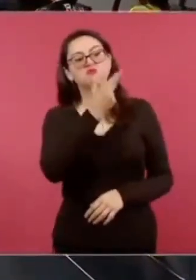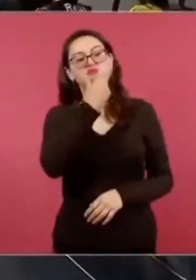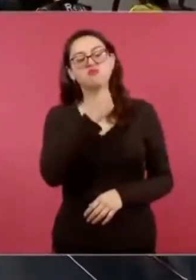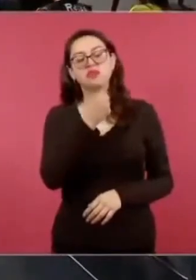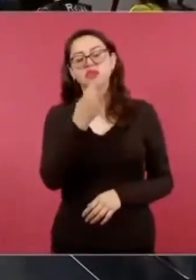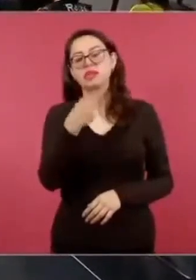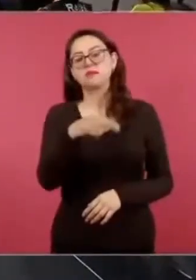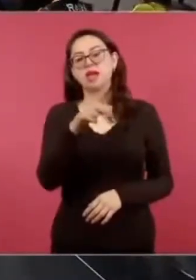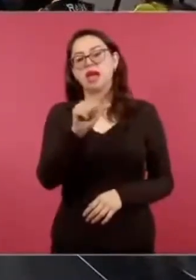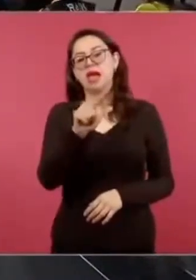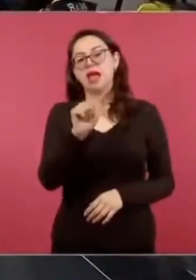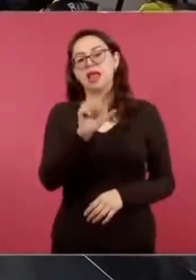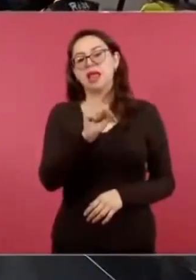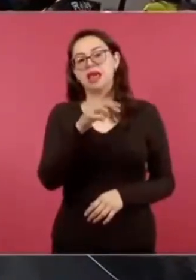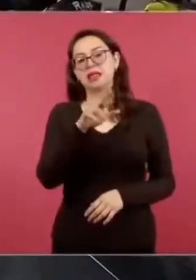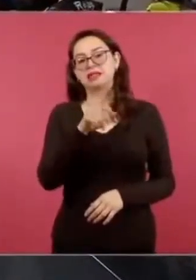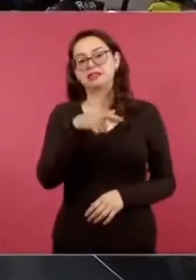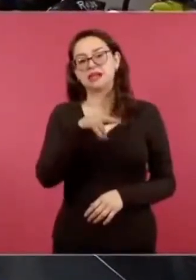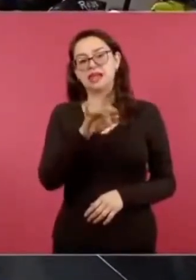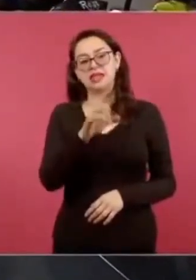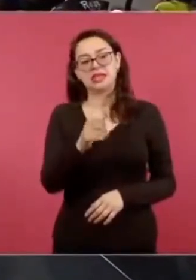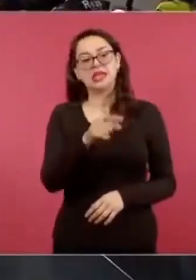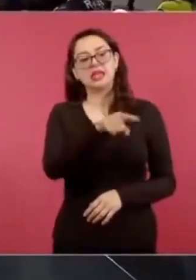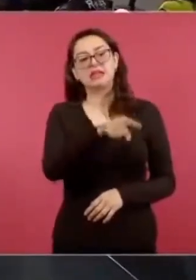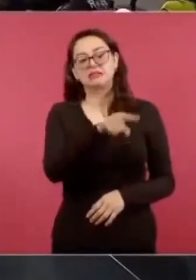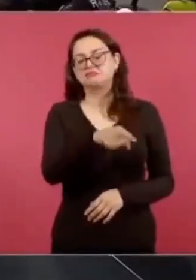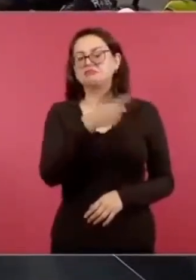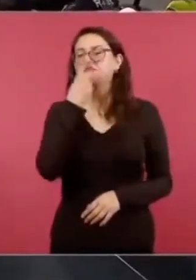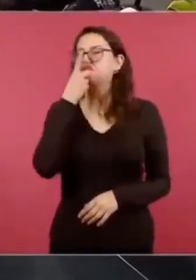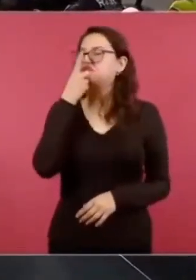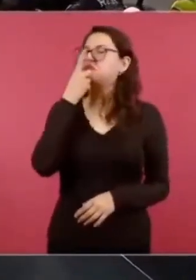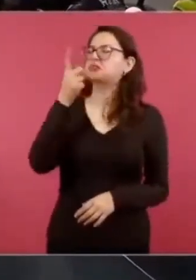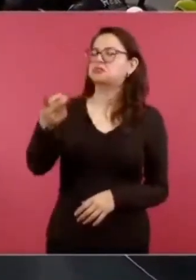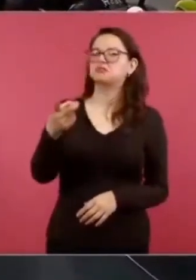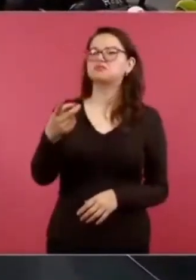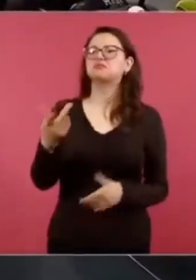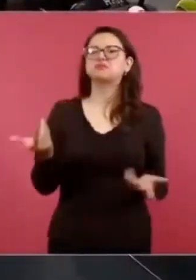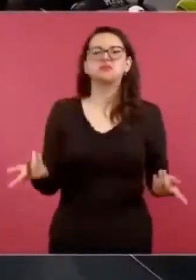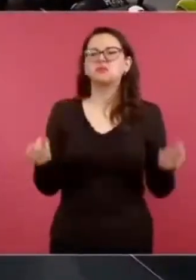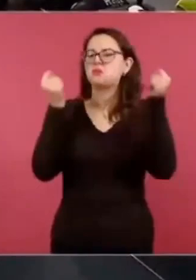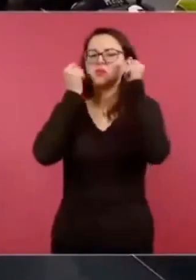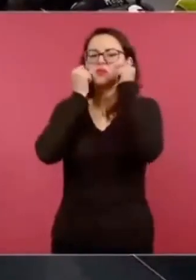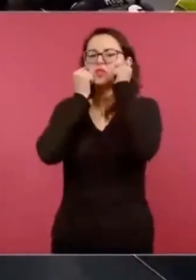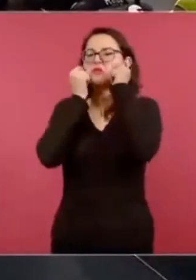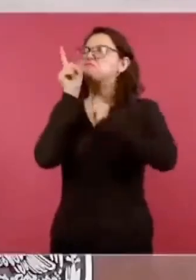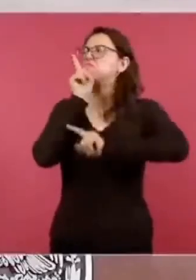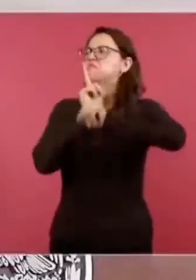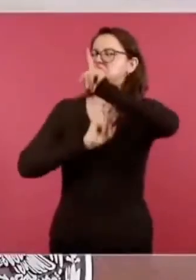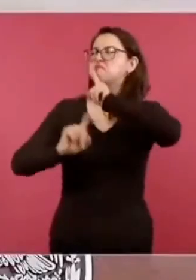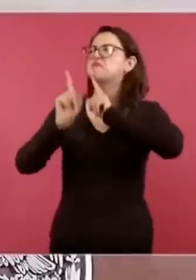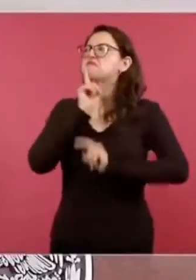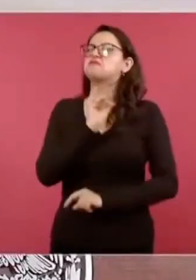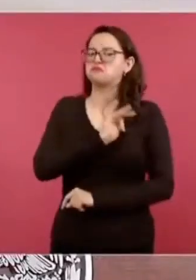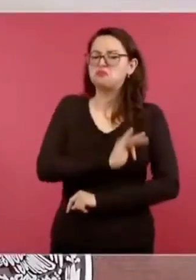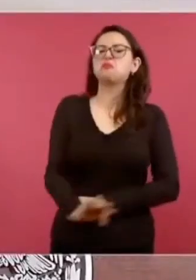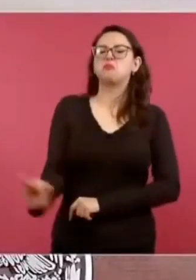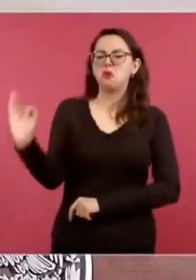A ver si, a veces yo, como estoy aquí y este,